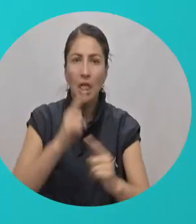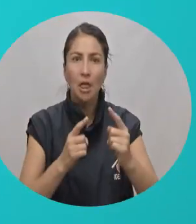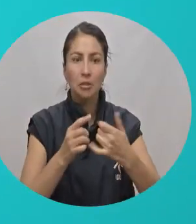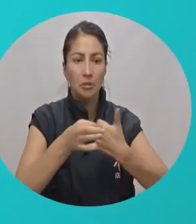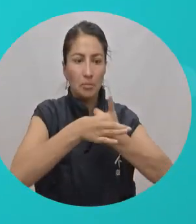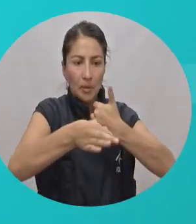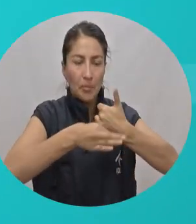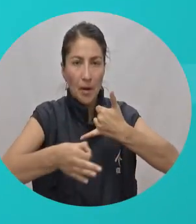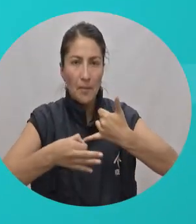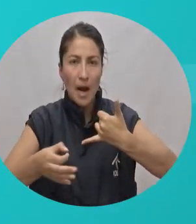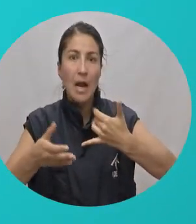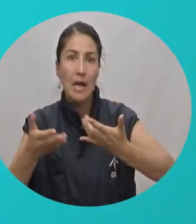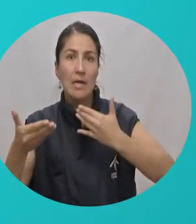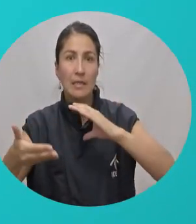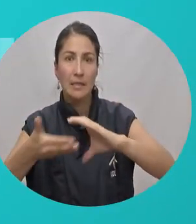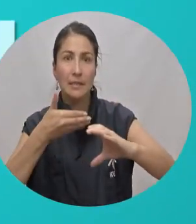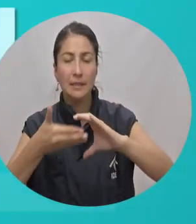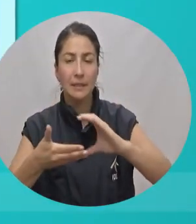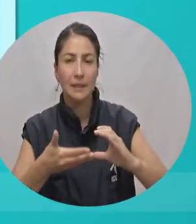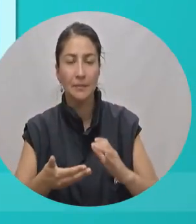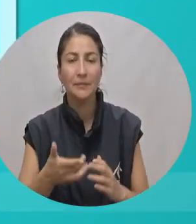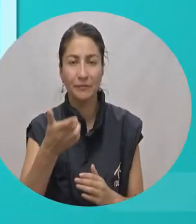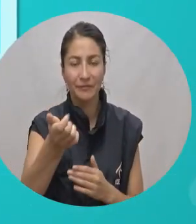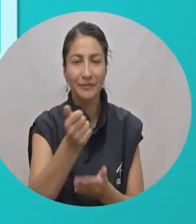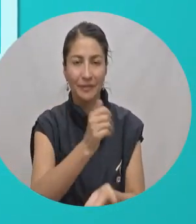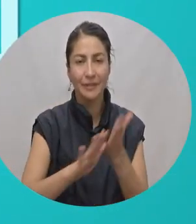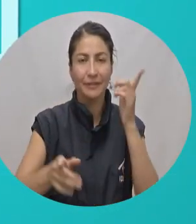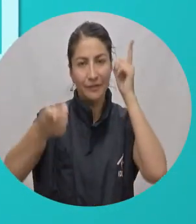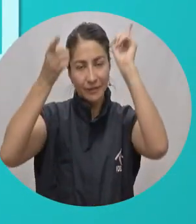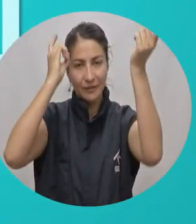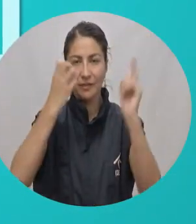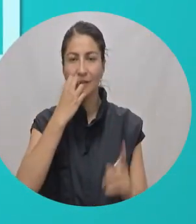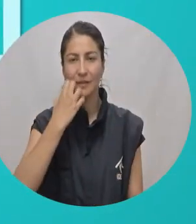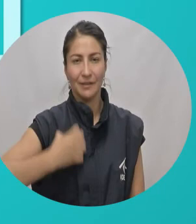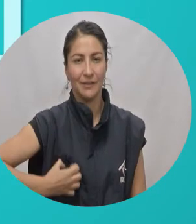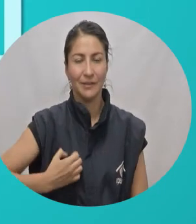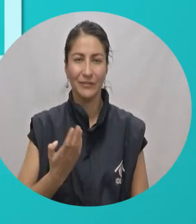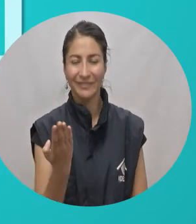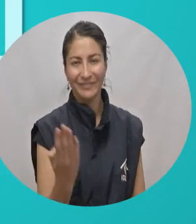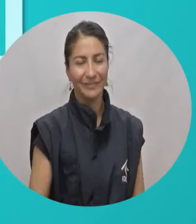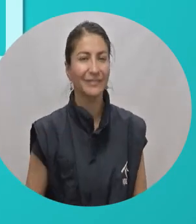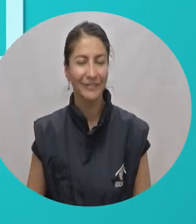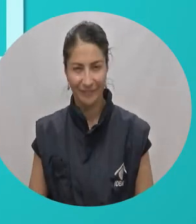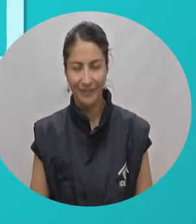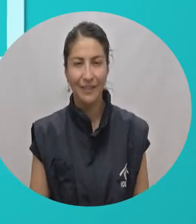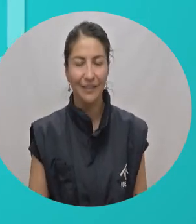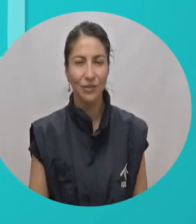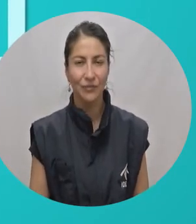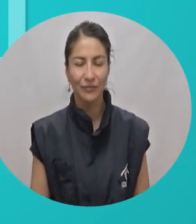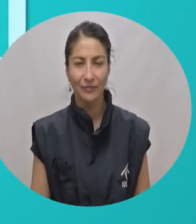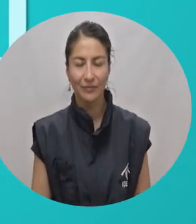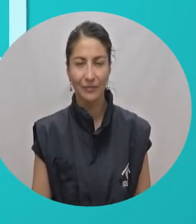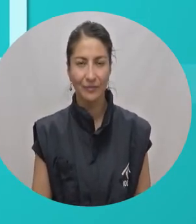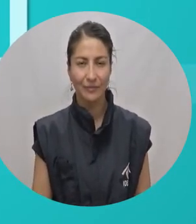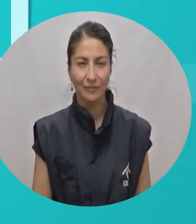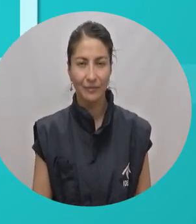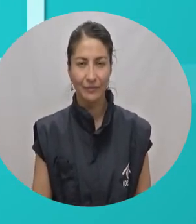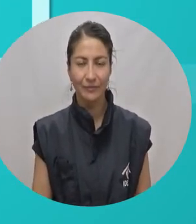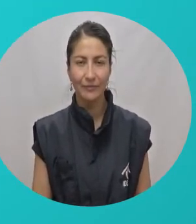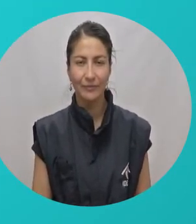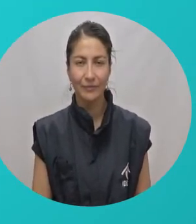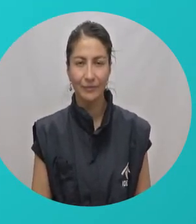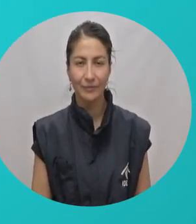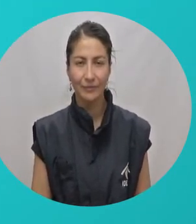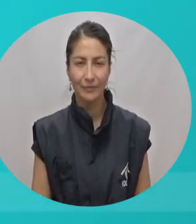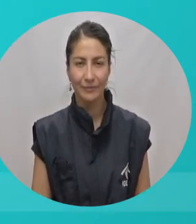consultar la aplicación Mi Pronóstico del IDEAM. Ahora con información sobre deforestación, rayos, pronósticos y alertas a nivel